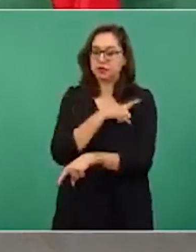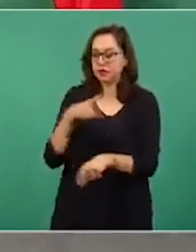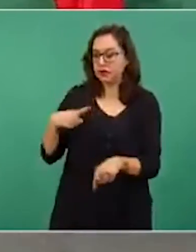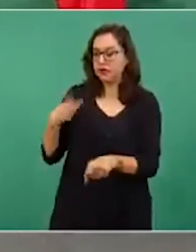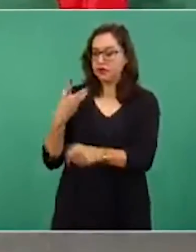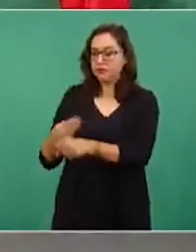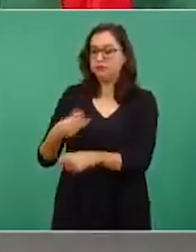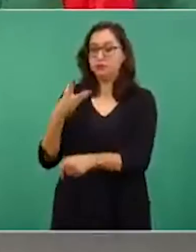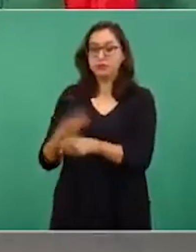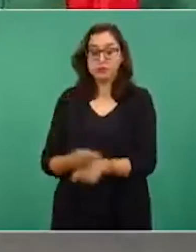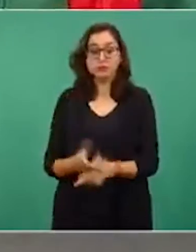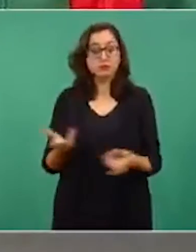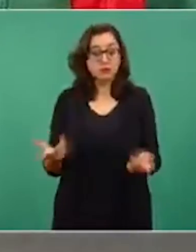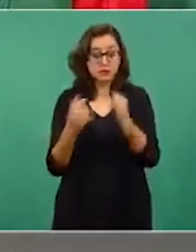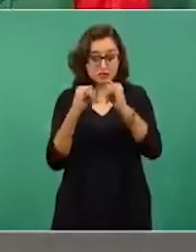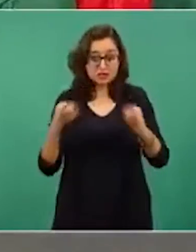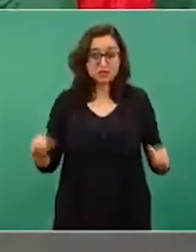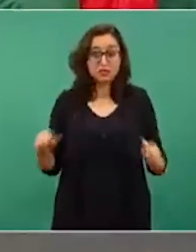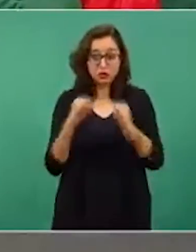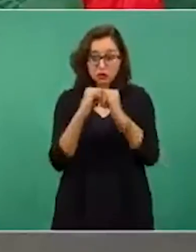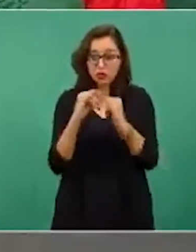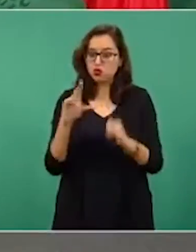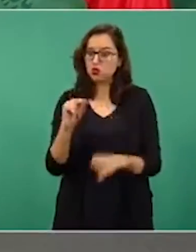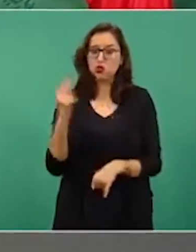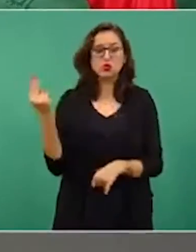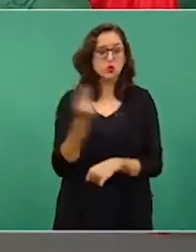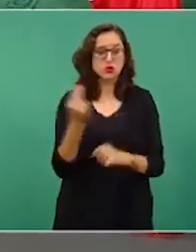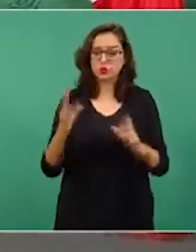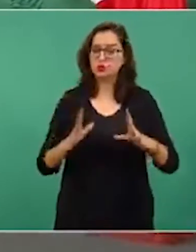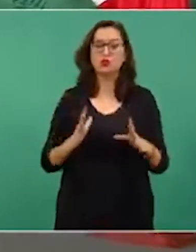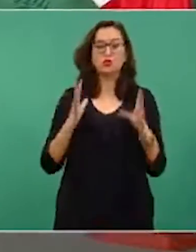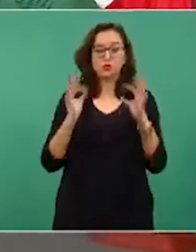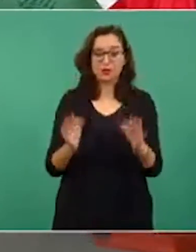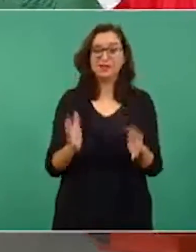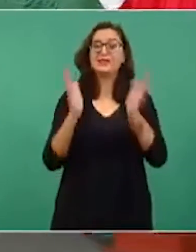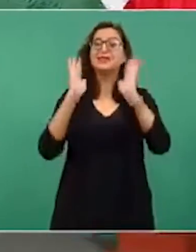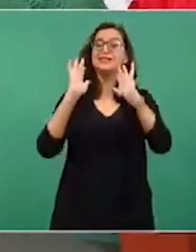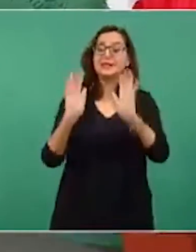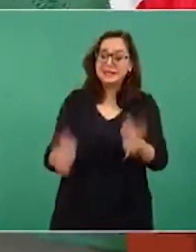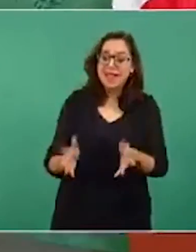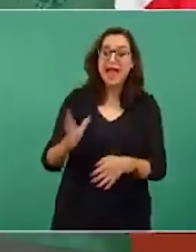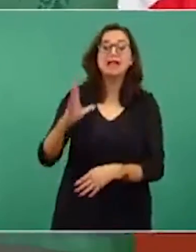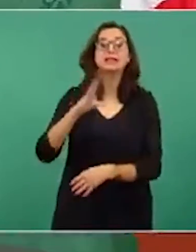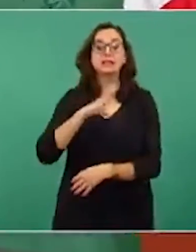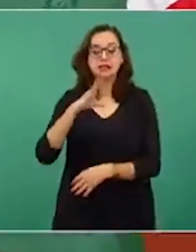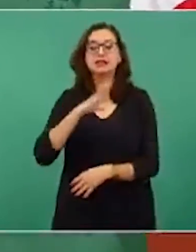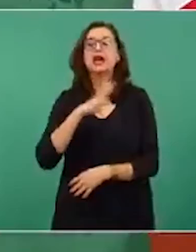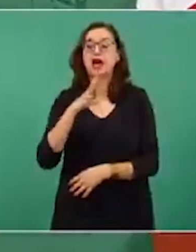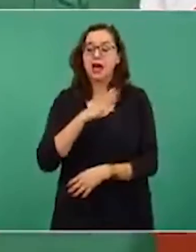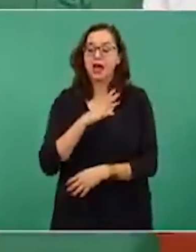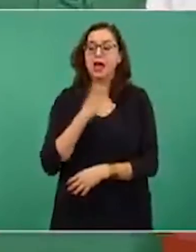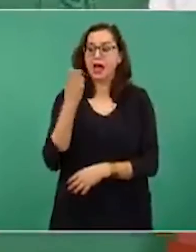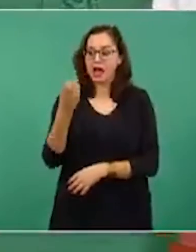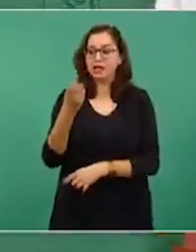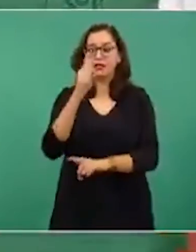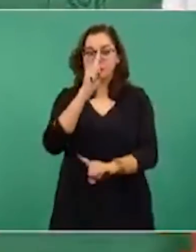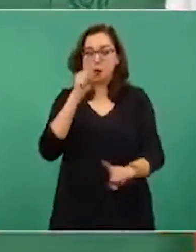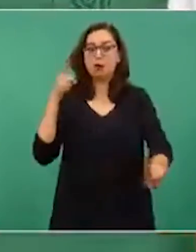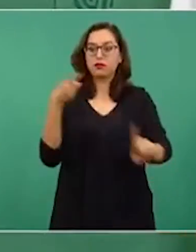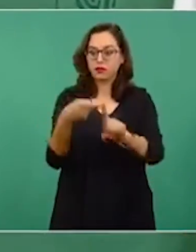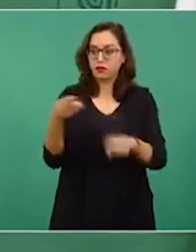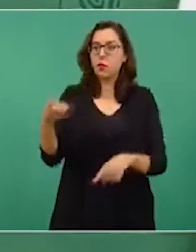Es cosa nada más de profundizar en